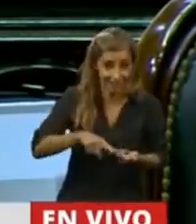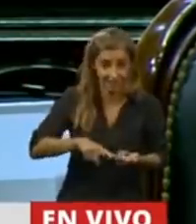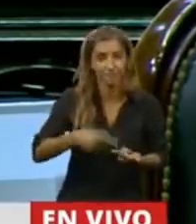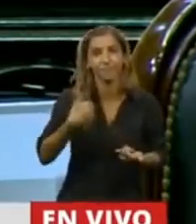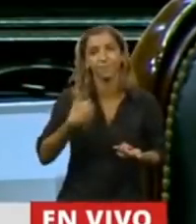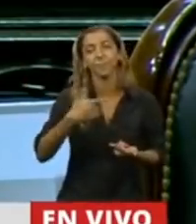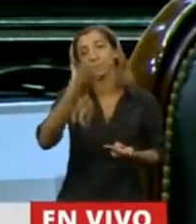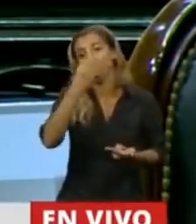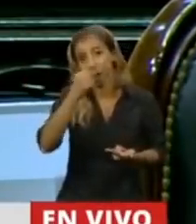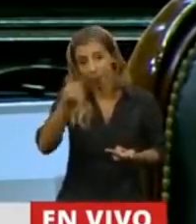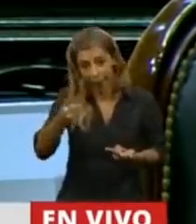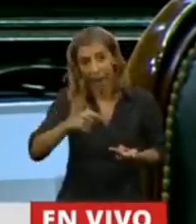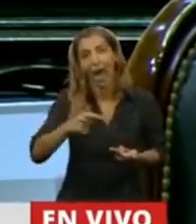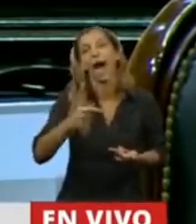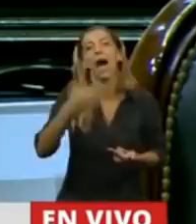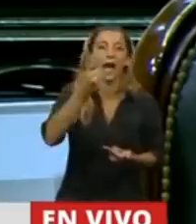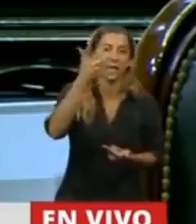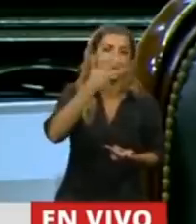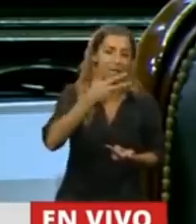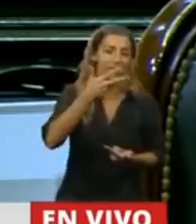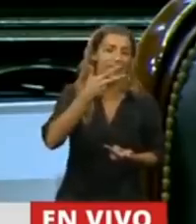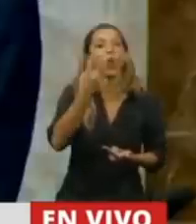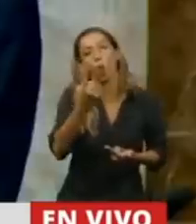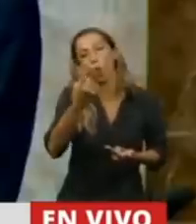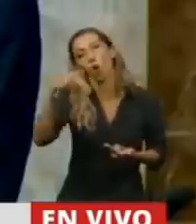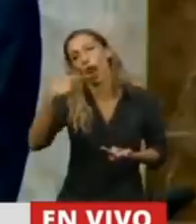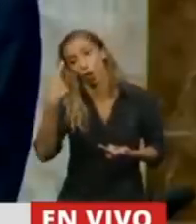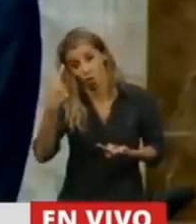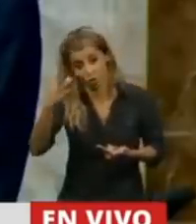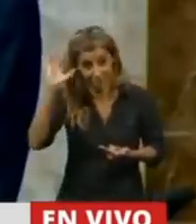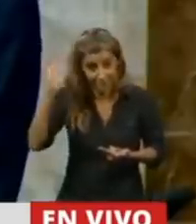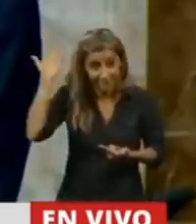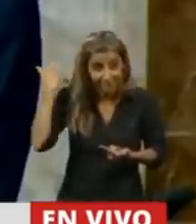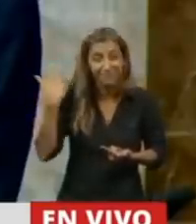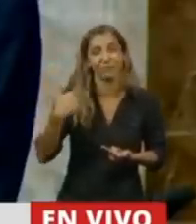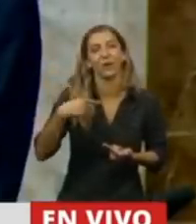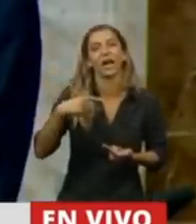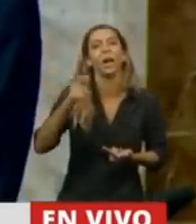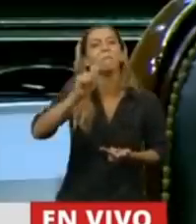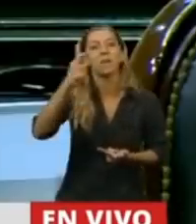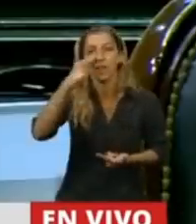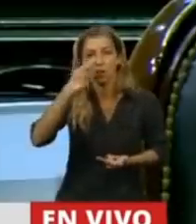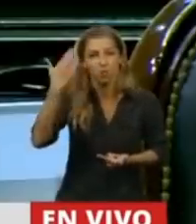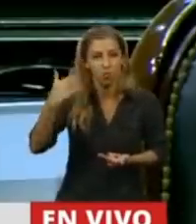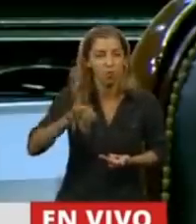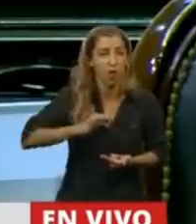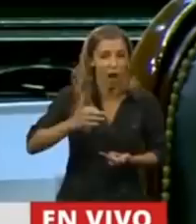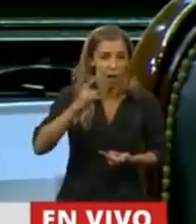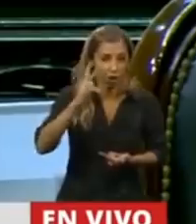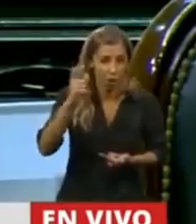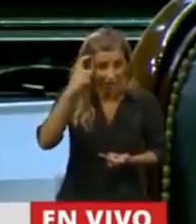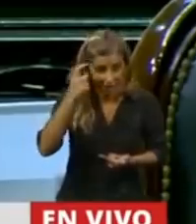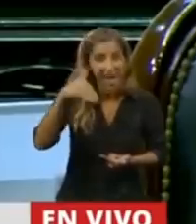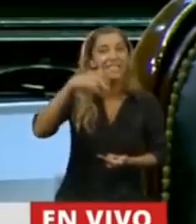gripe A, la H1N1, allá por junio del 9 y 2010, el MERS en el 2012